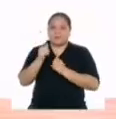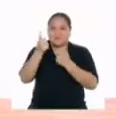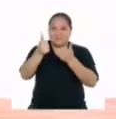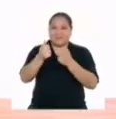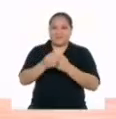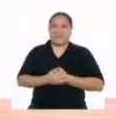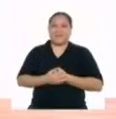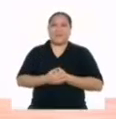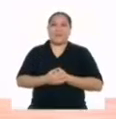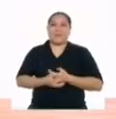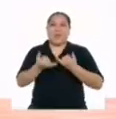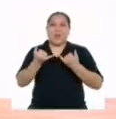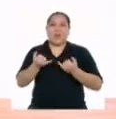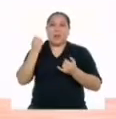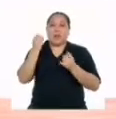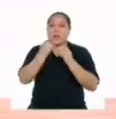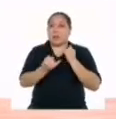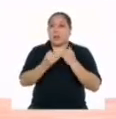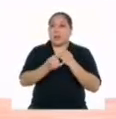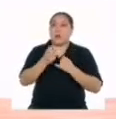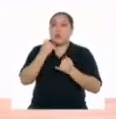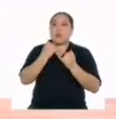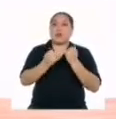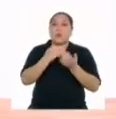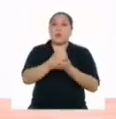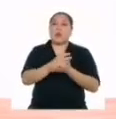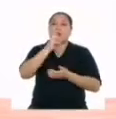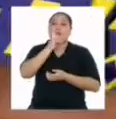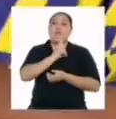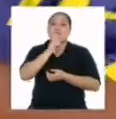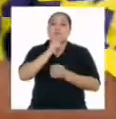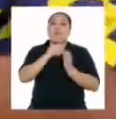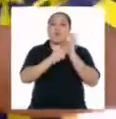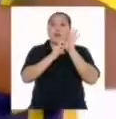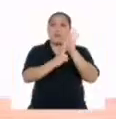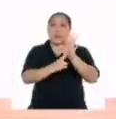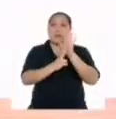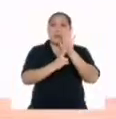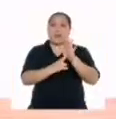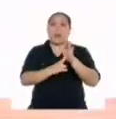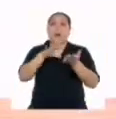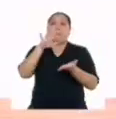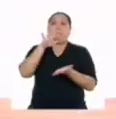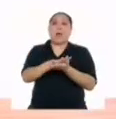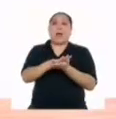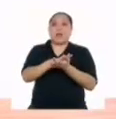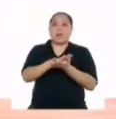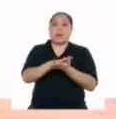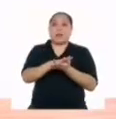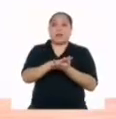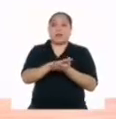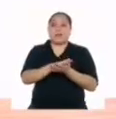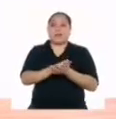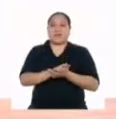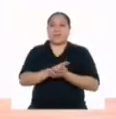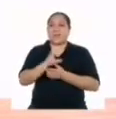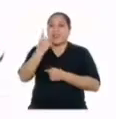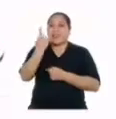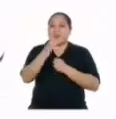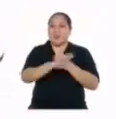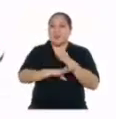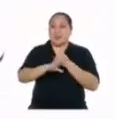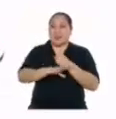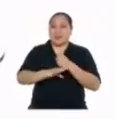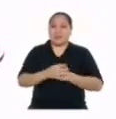Bien, y por último tenemos la chapa de color rojo. El rojo va a representar palma en la mesa. Y lo voy a poner